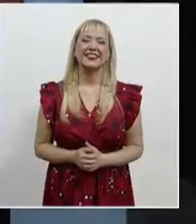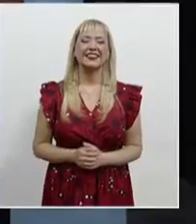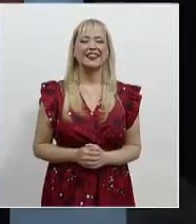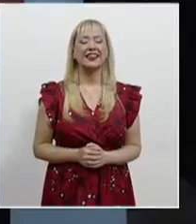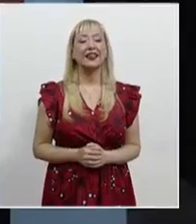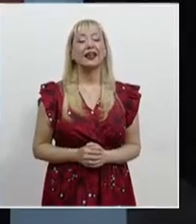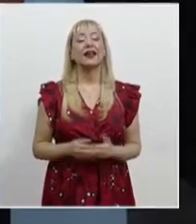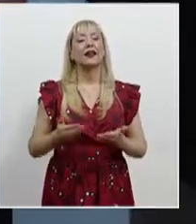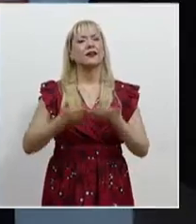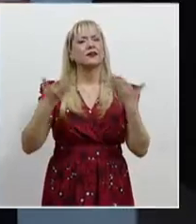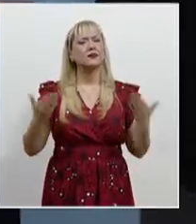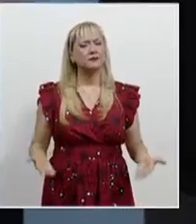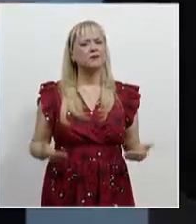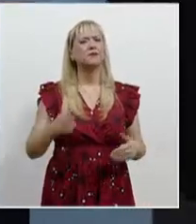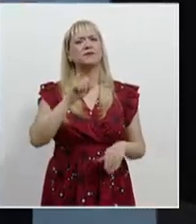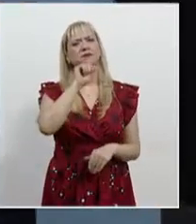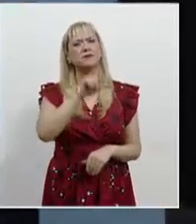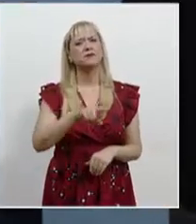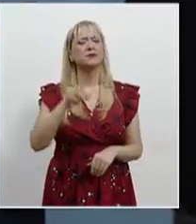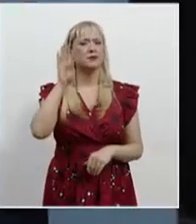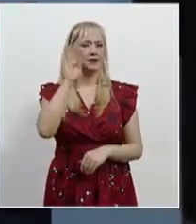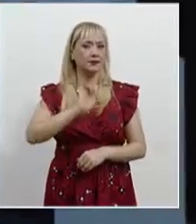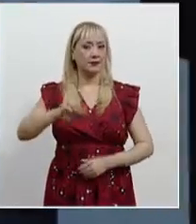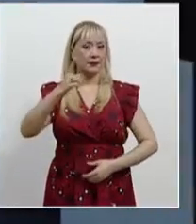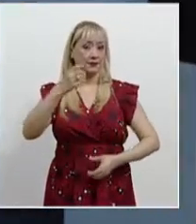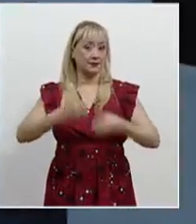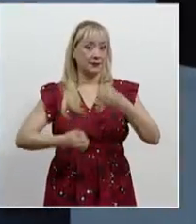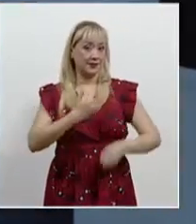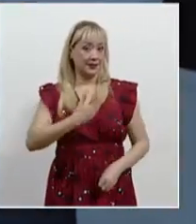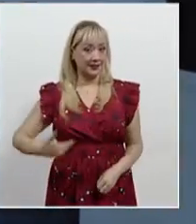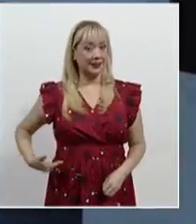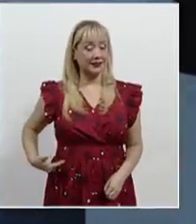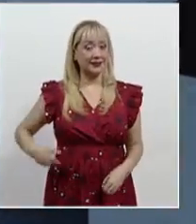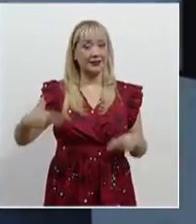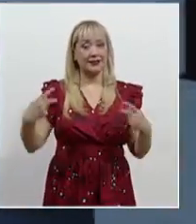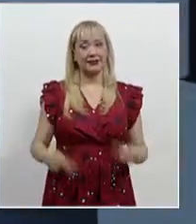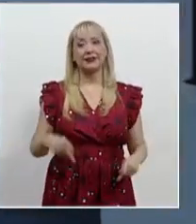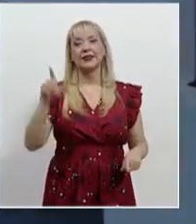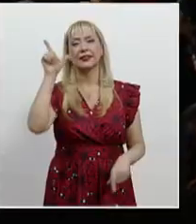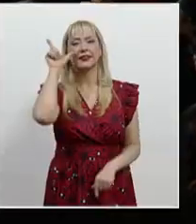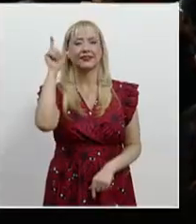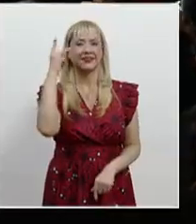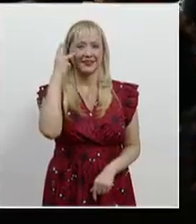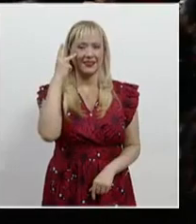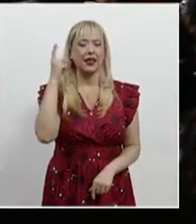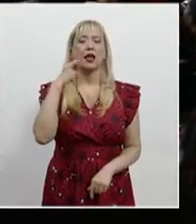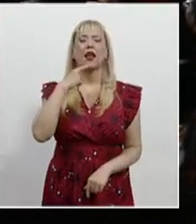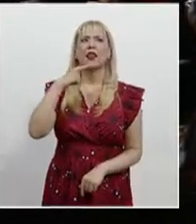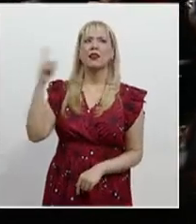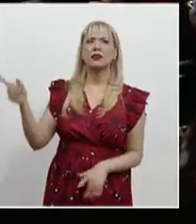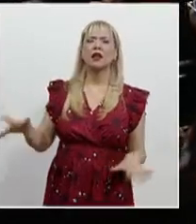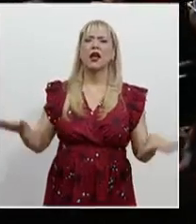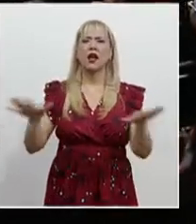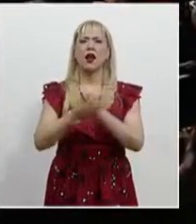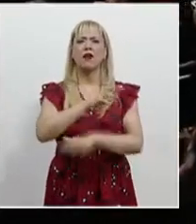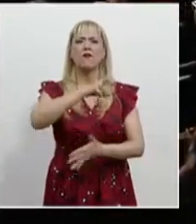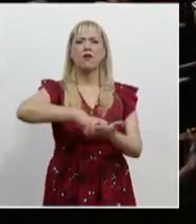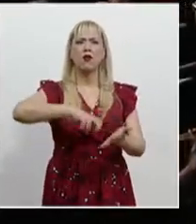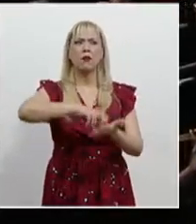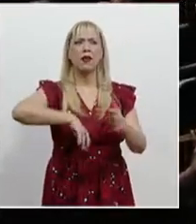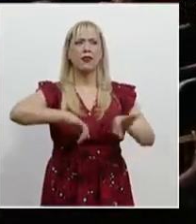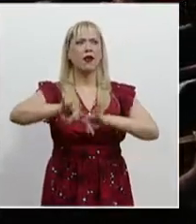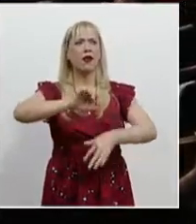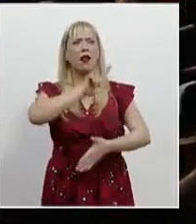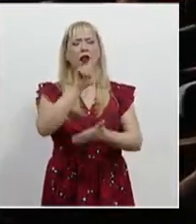Bueno, pues en más información precisamente, la ministra presidenta, Norma Lucía Piña Hernández, aseguró que la reforma laboral implicó cambios